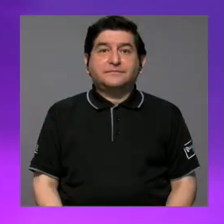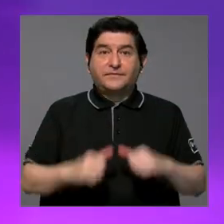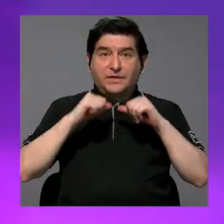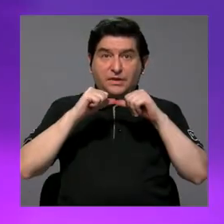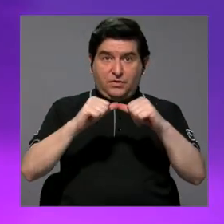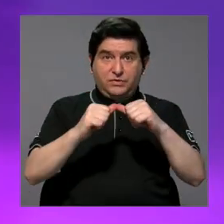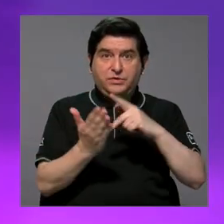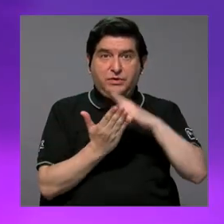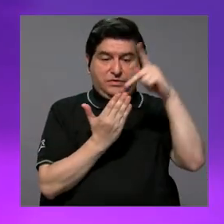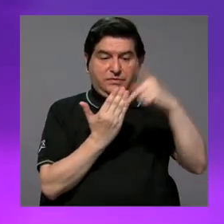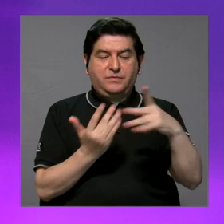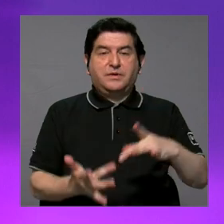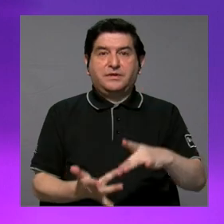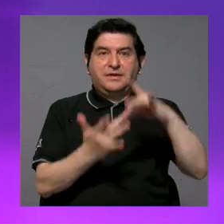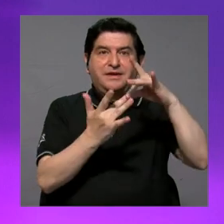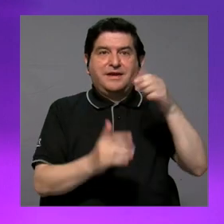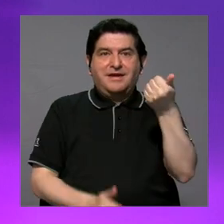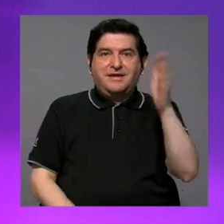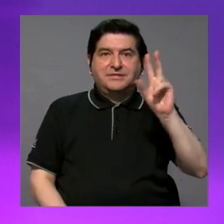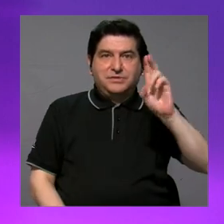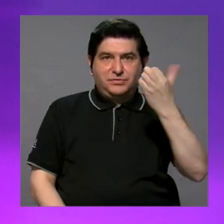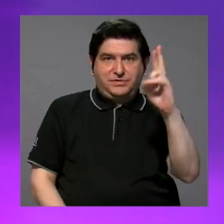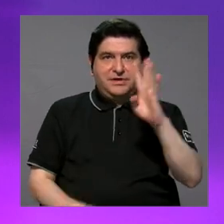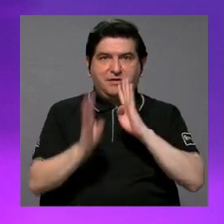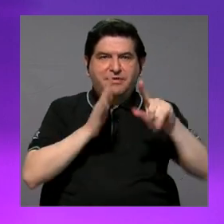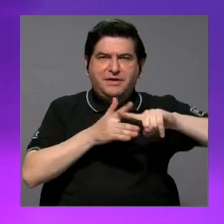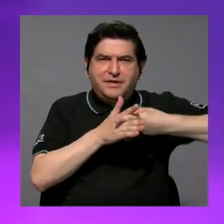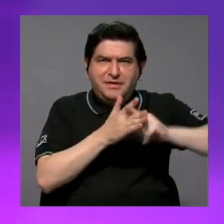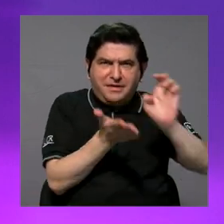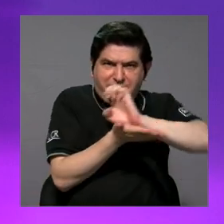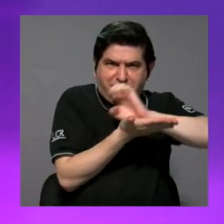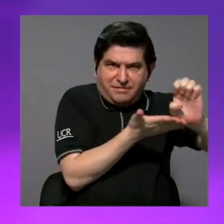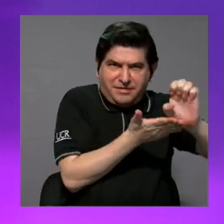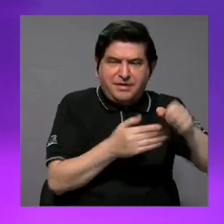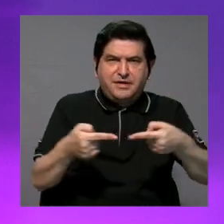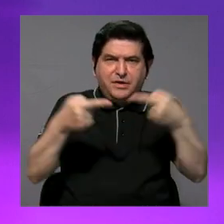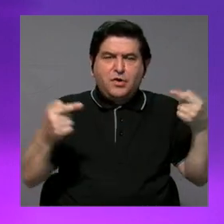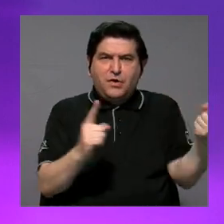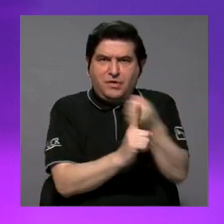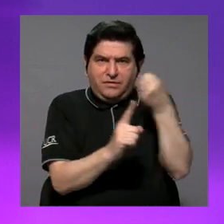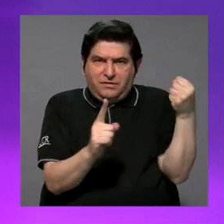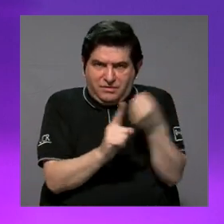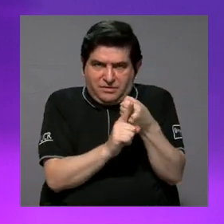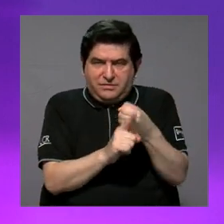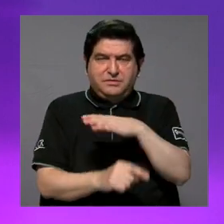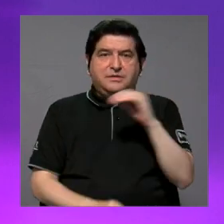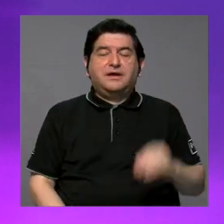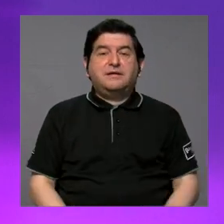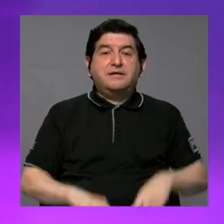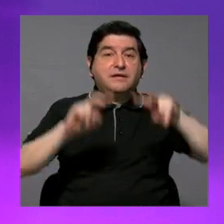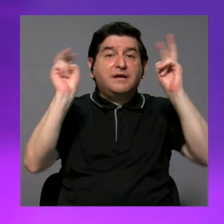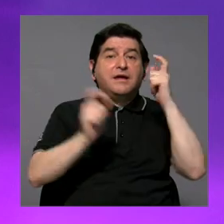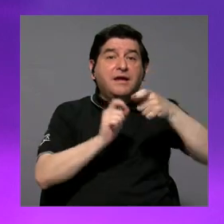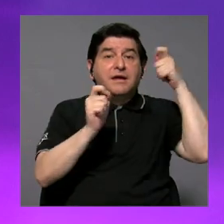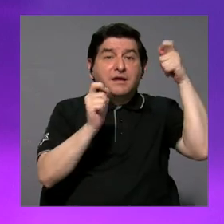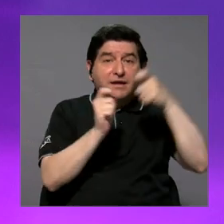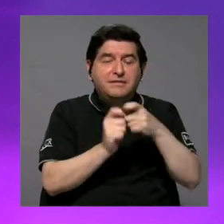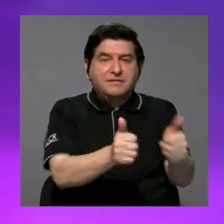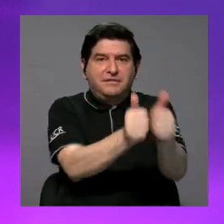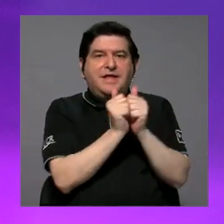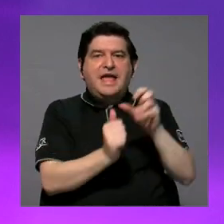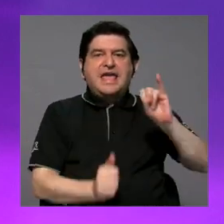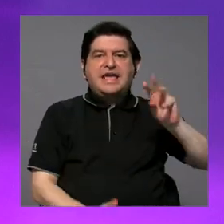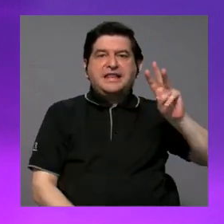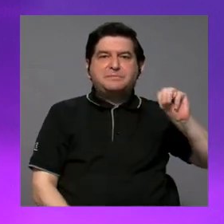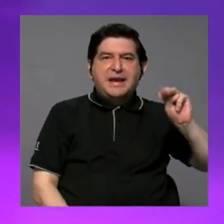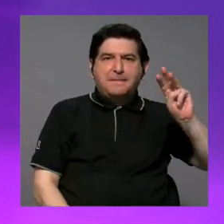Continuamos en Especiales 15 UCR conversando sobre mecanismos de prevención contra la violencia y en este tema específicamente nos acompaña